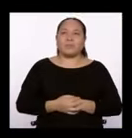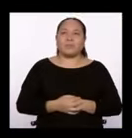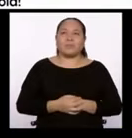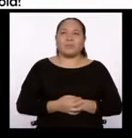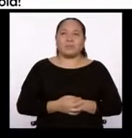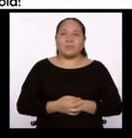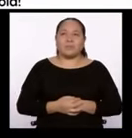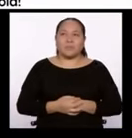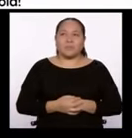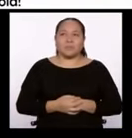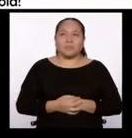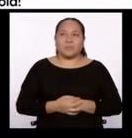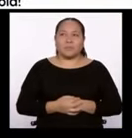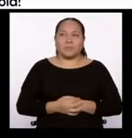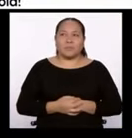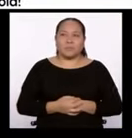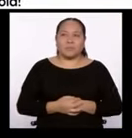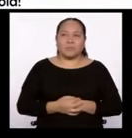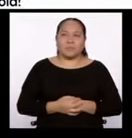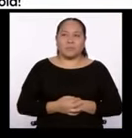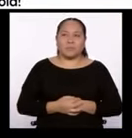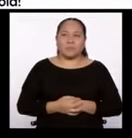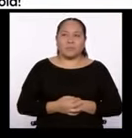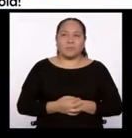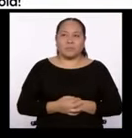¡Adiós!